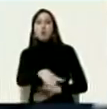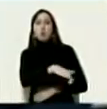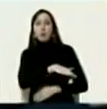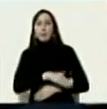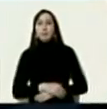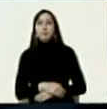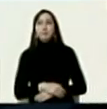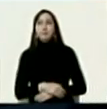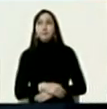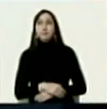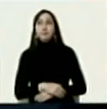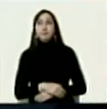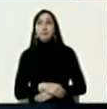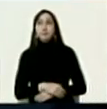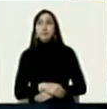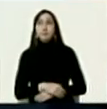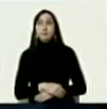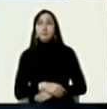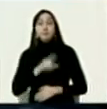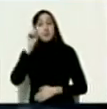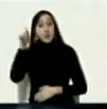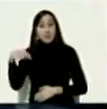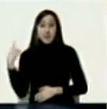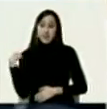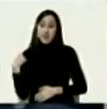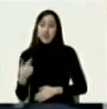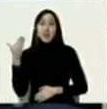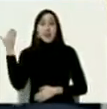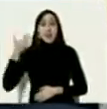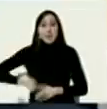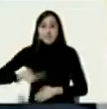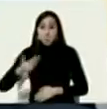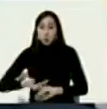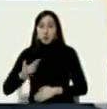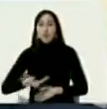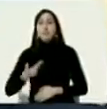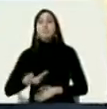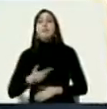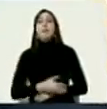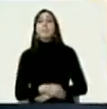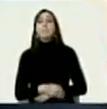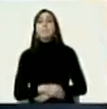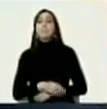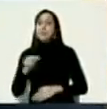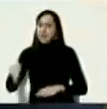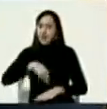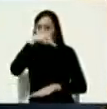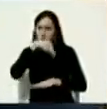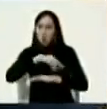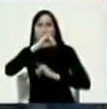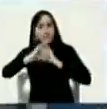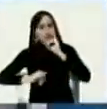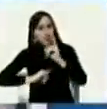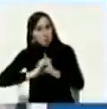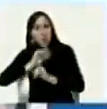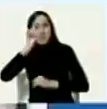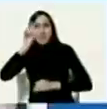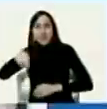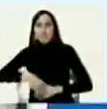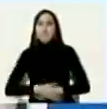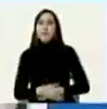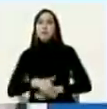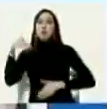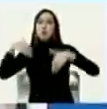ser también va a tener un gran impacto nacional e internacional las